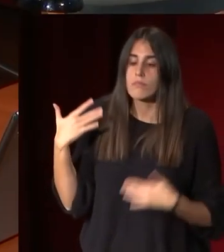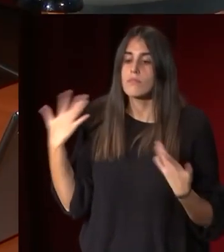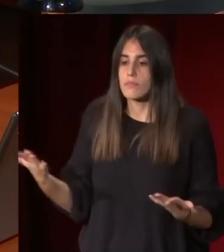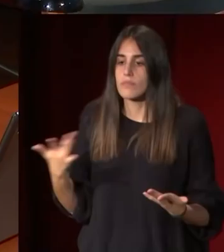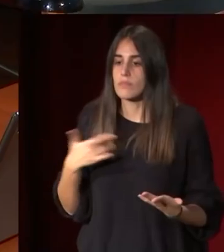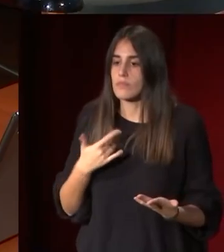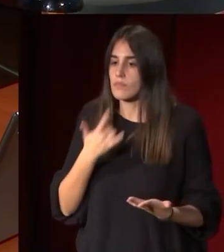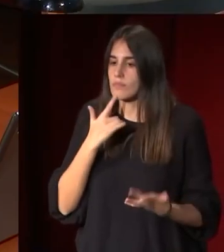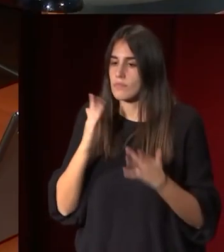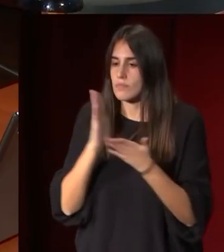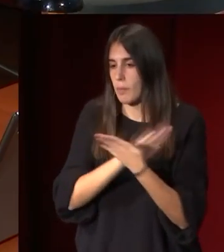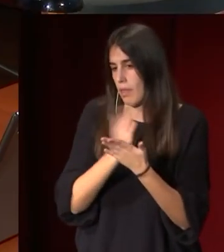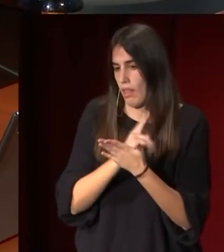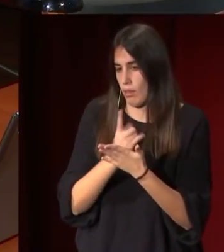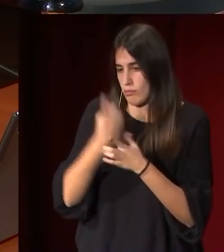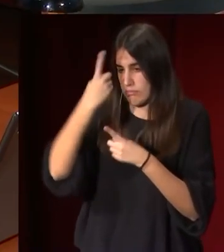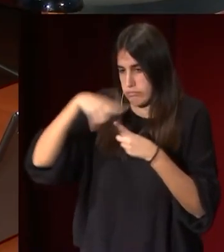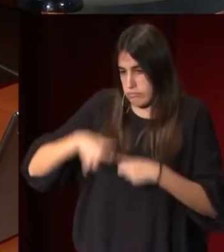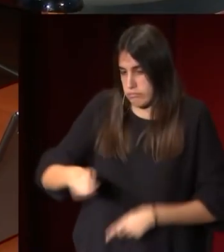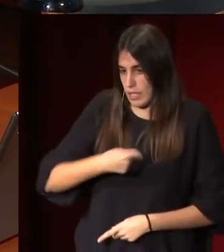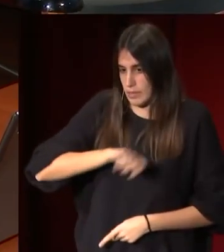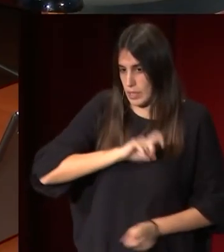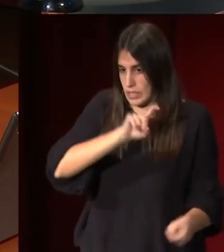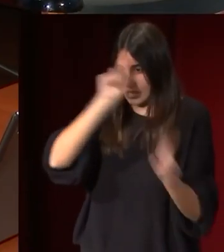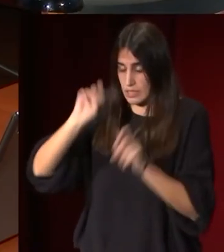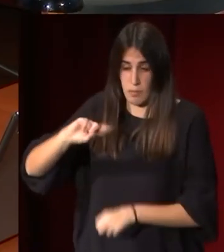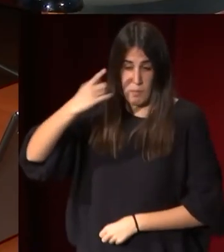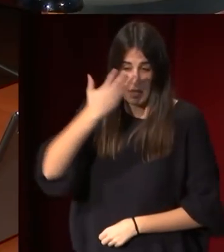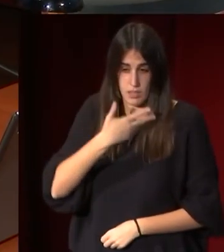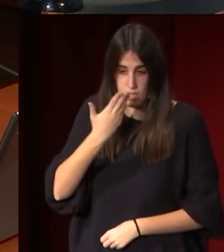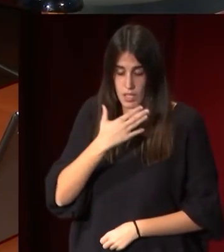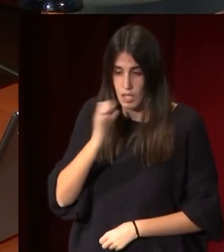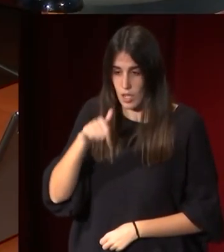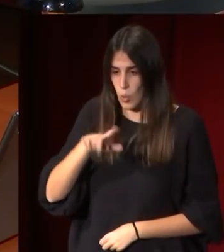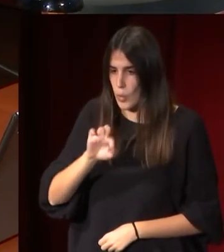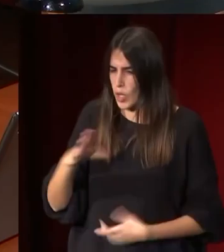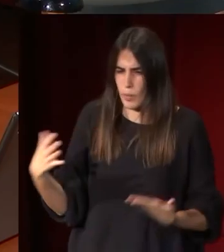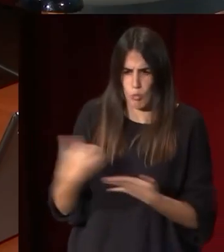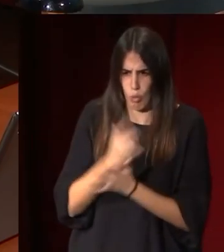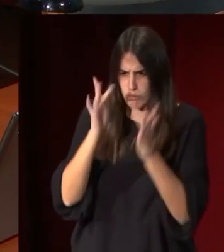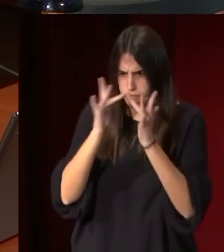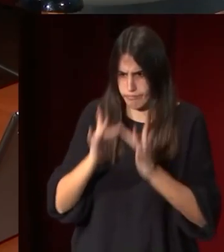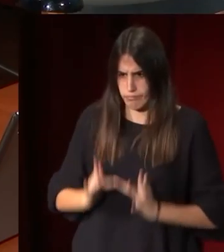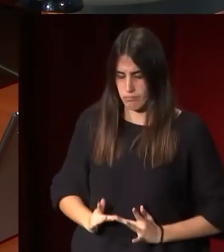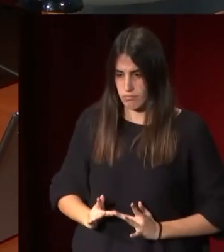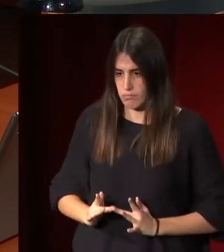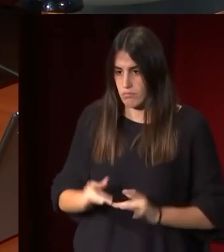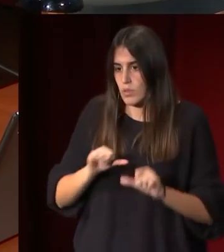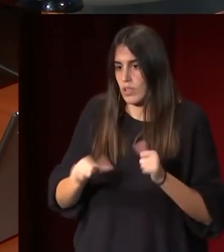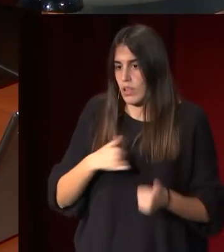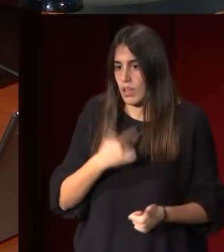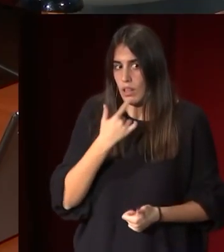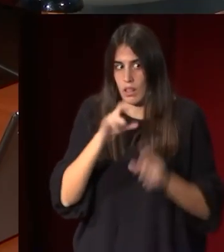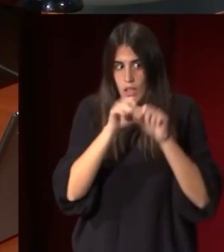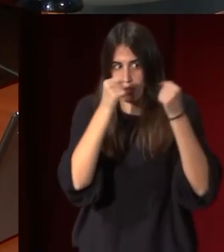intercede por todos los españoles evidentemente al que más conoce es Álvarez Cubero pero lo hace por todos y les dice a las